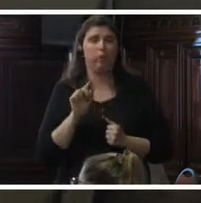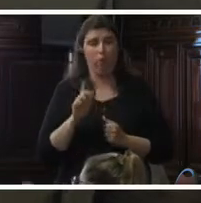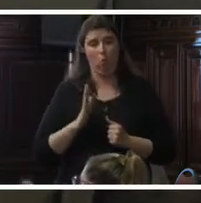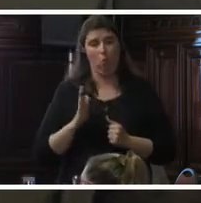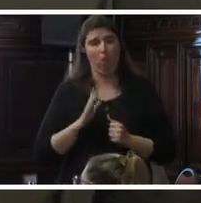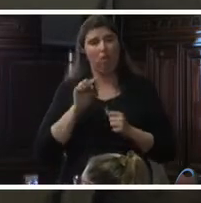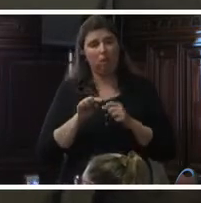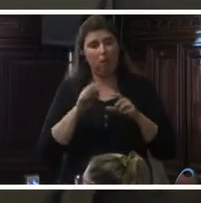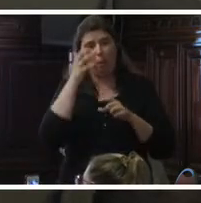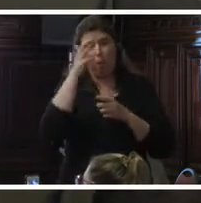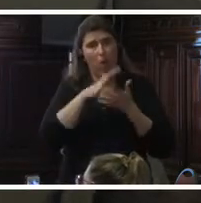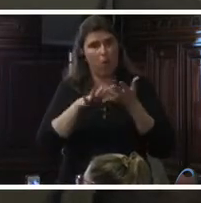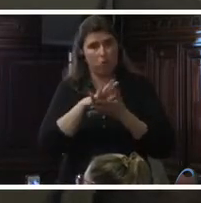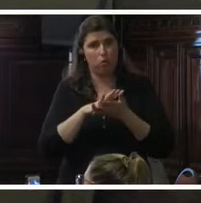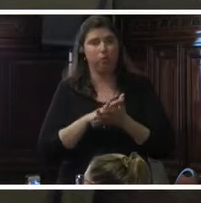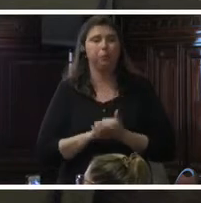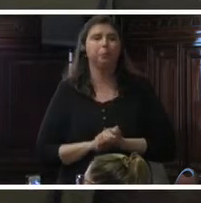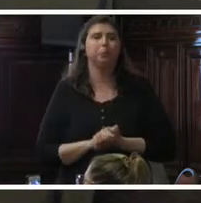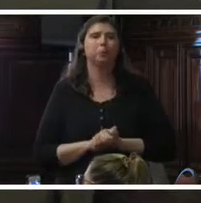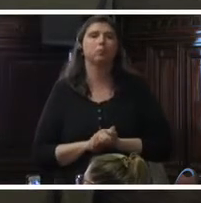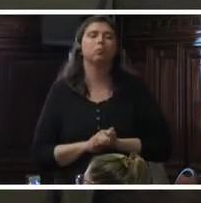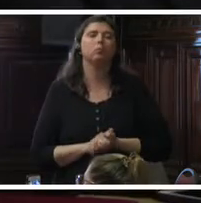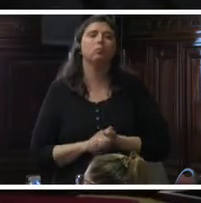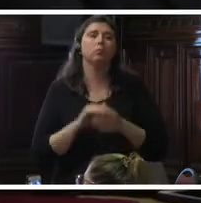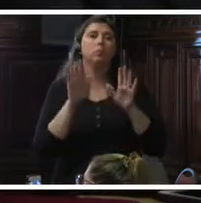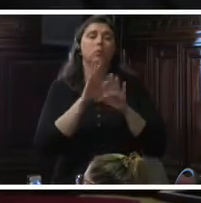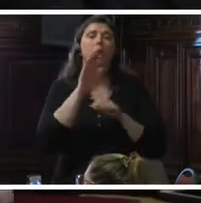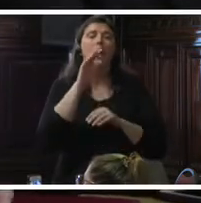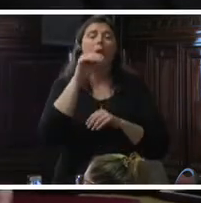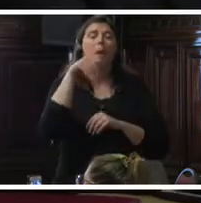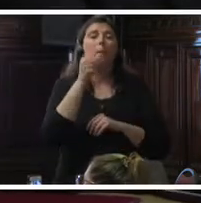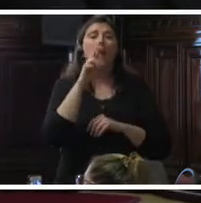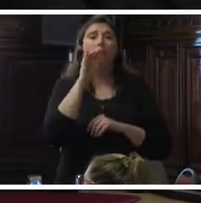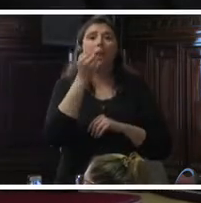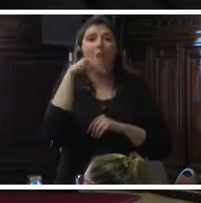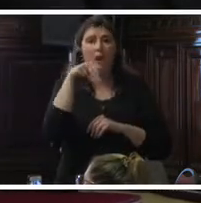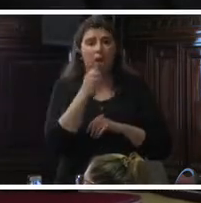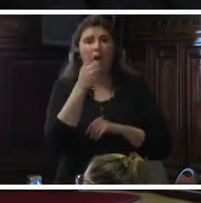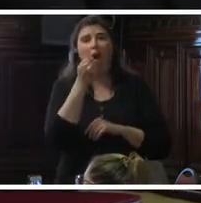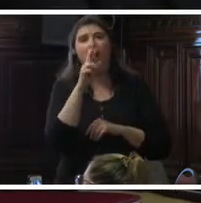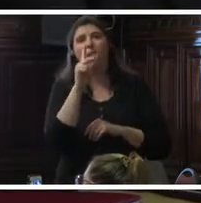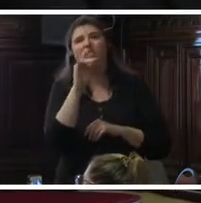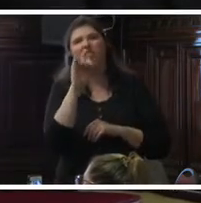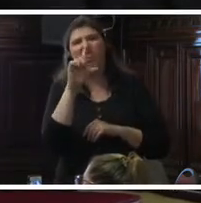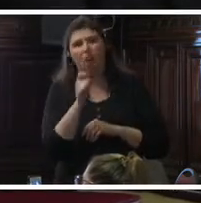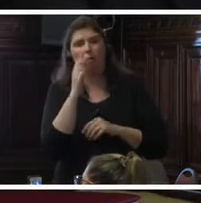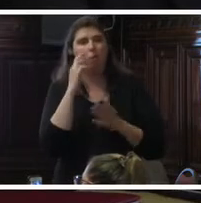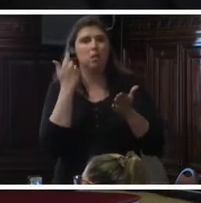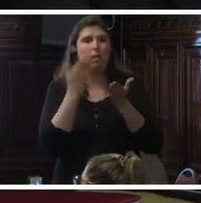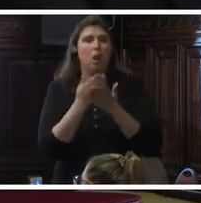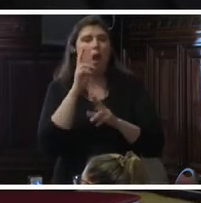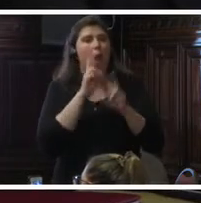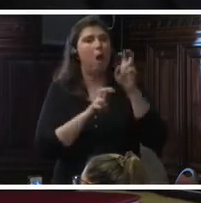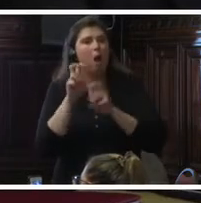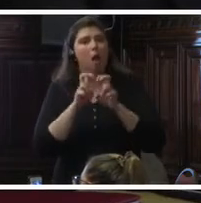Buenas tardes, soy Mariana Ardila. Presentaré brevemente algunos de los hallazgos de las más de